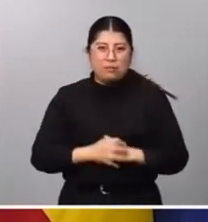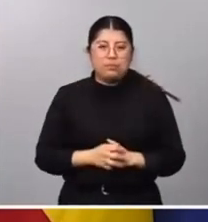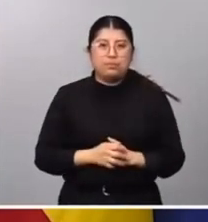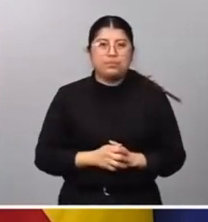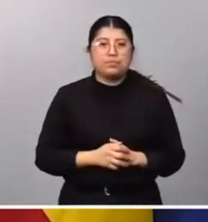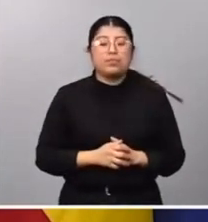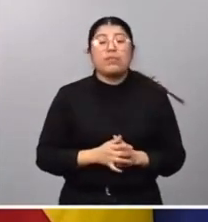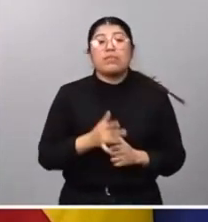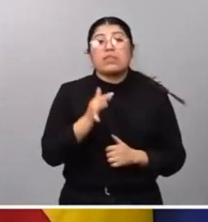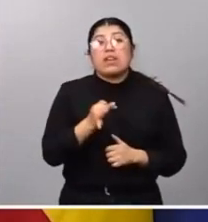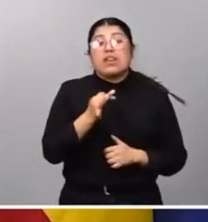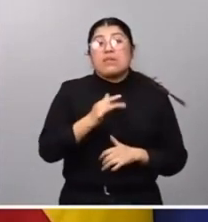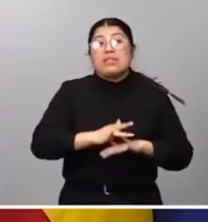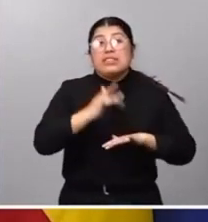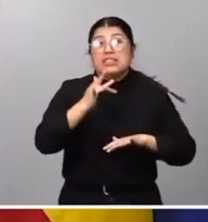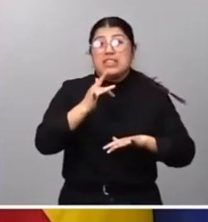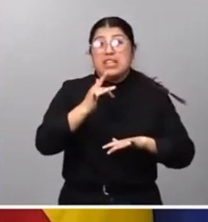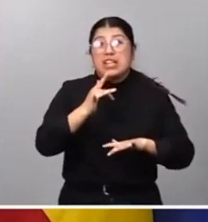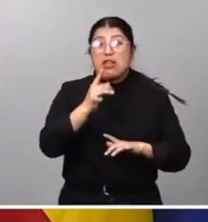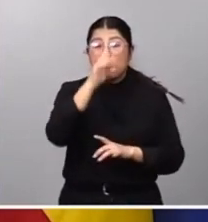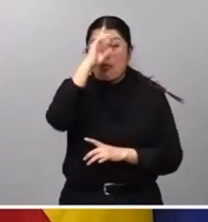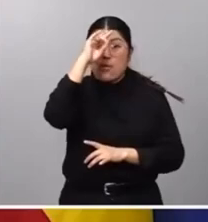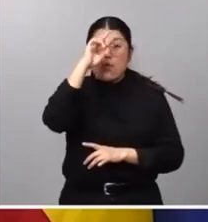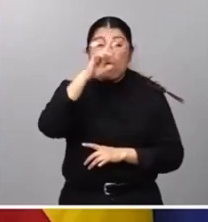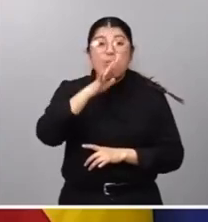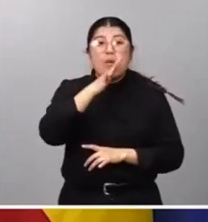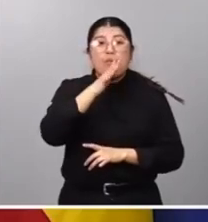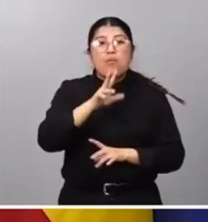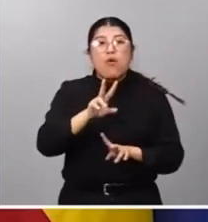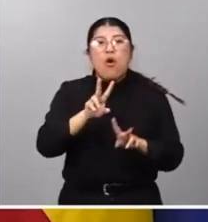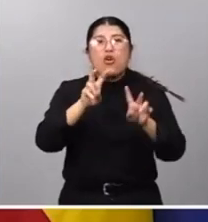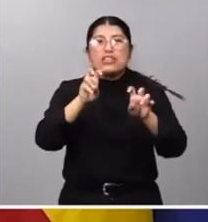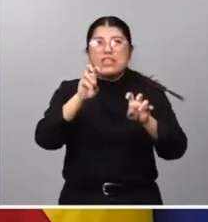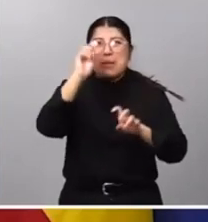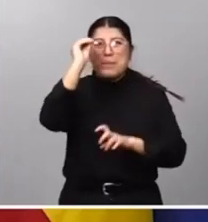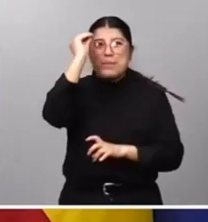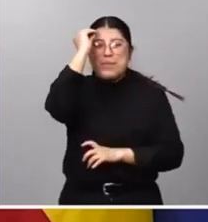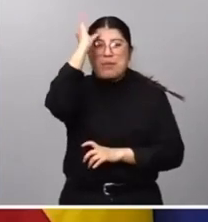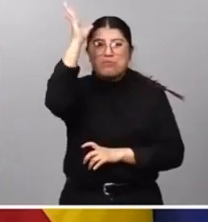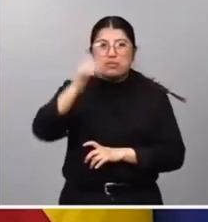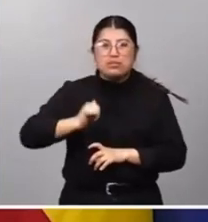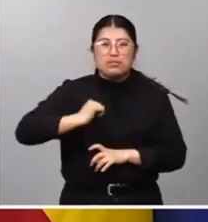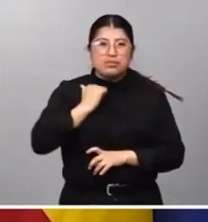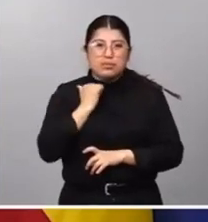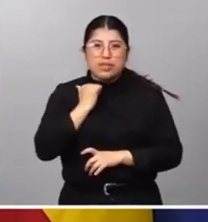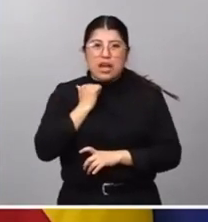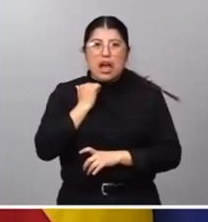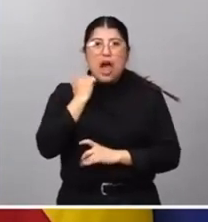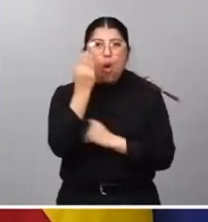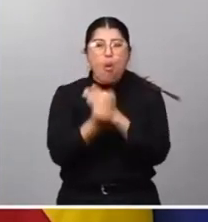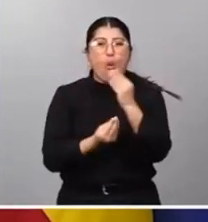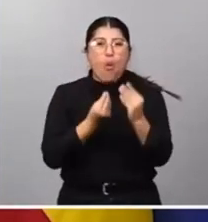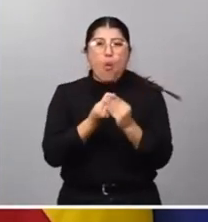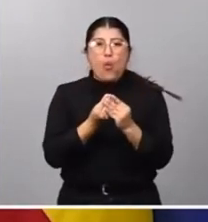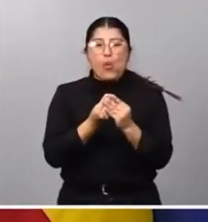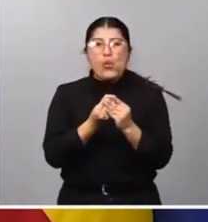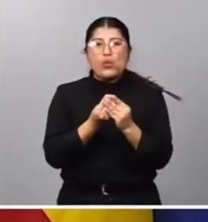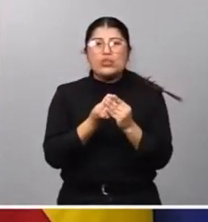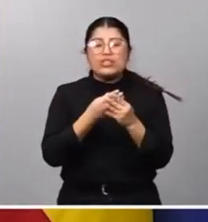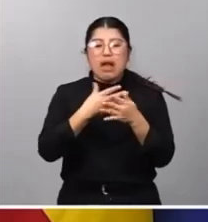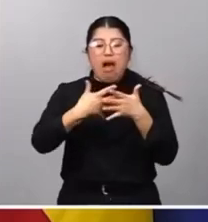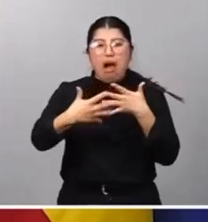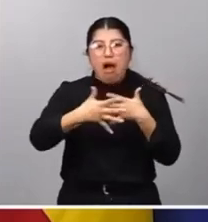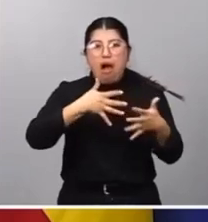preocupa también a nuestros creadores por el hecho de que pueda haber inteligencia artificial generativa que utilice obras y